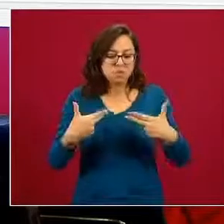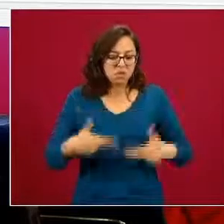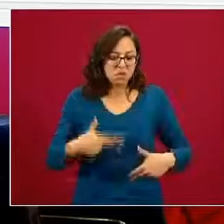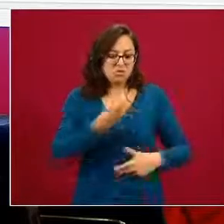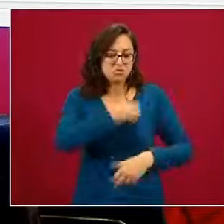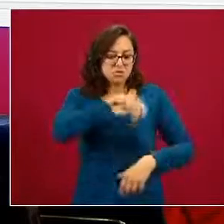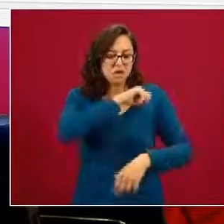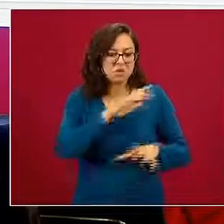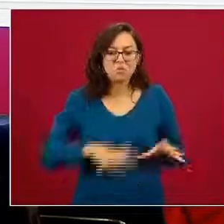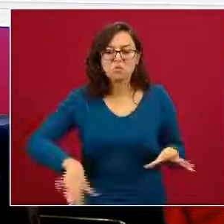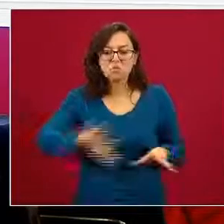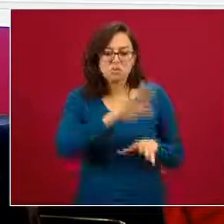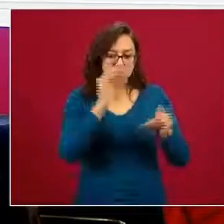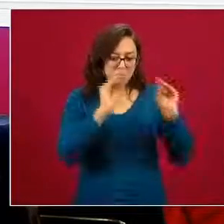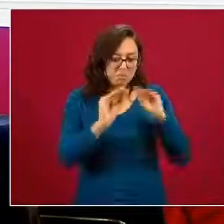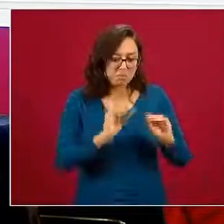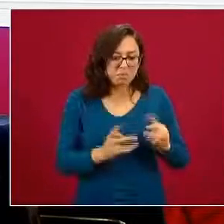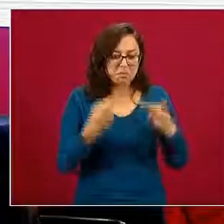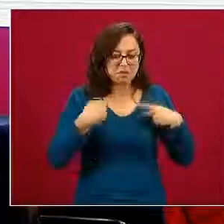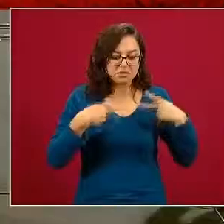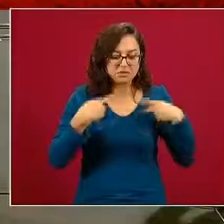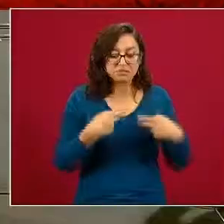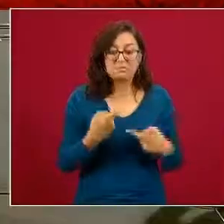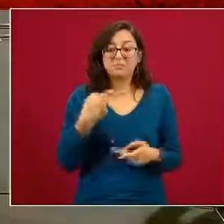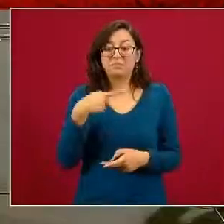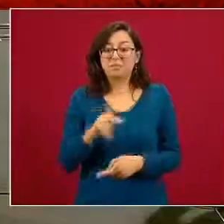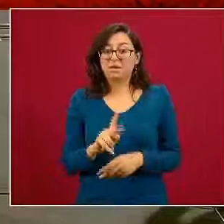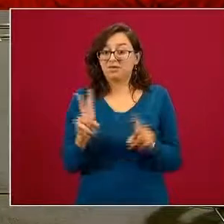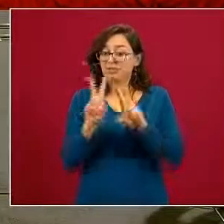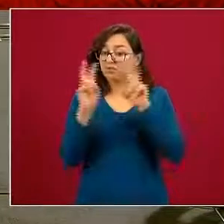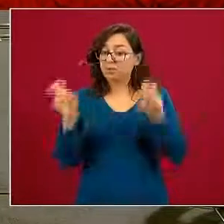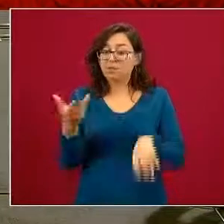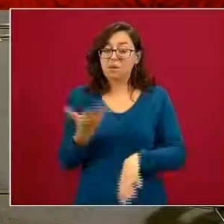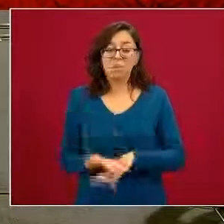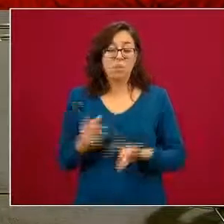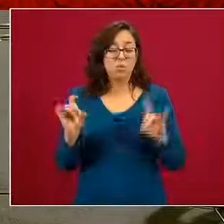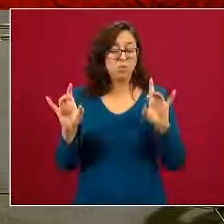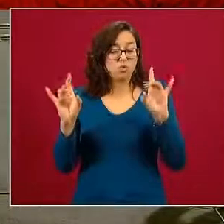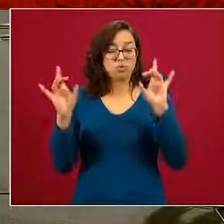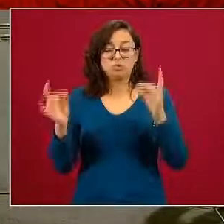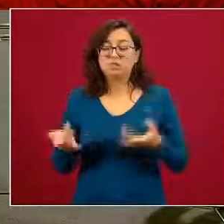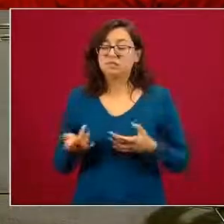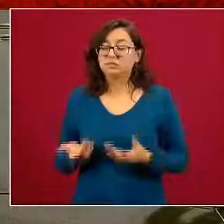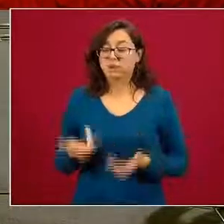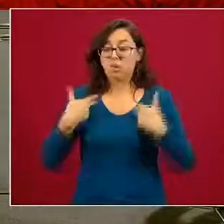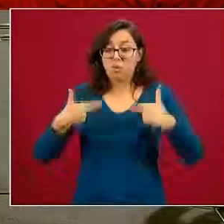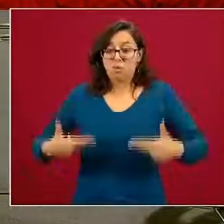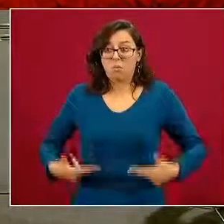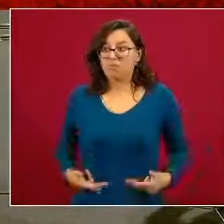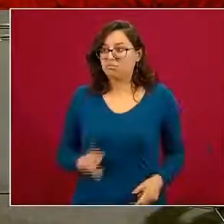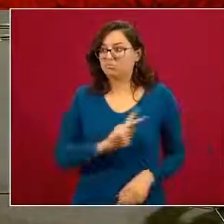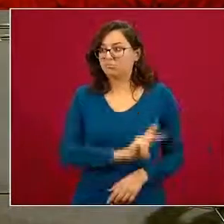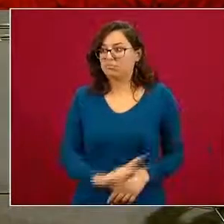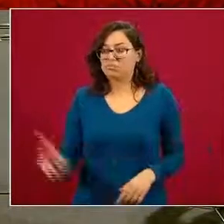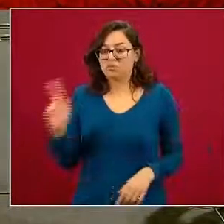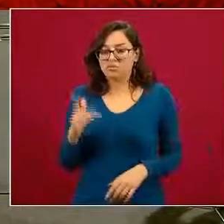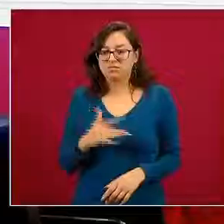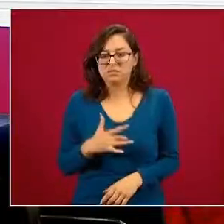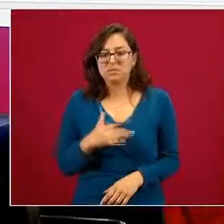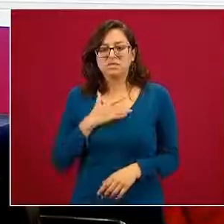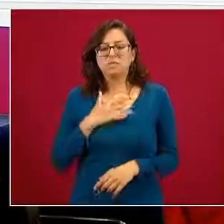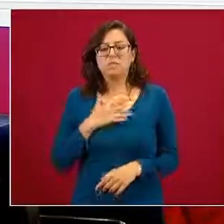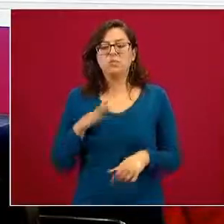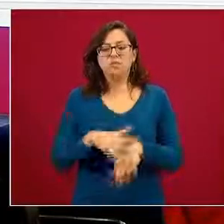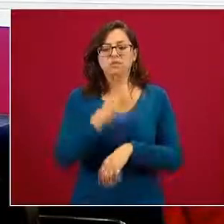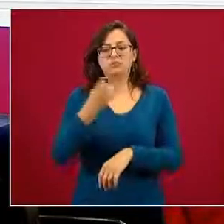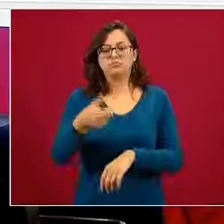tema que es profundamente humano y sensible y por eso yo quería colocarles esta